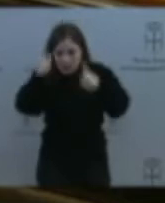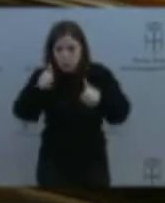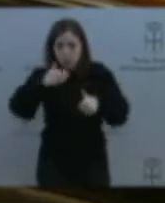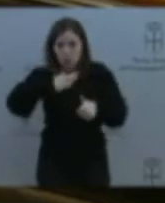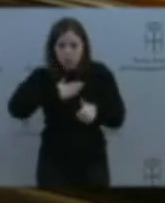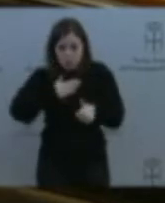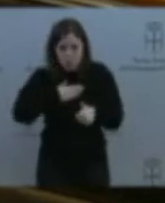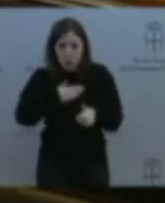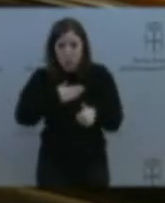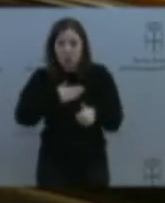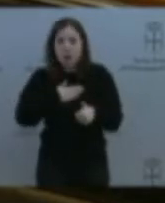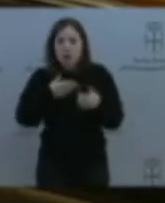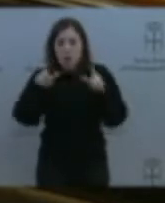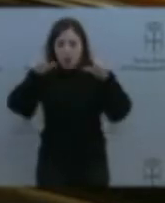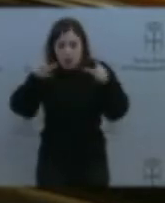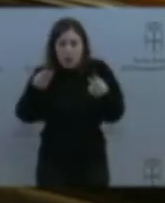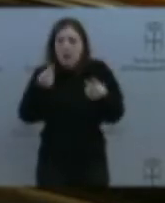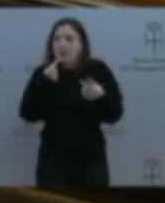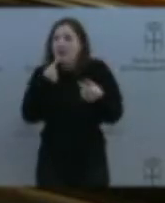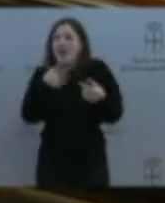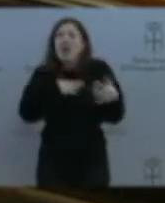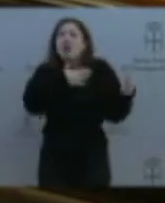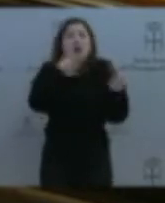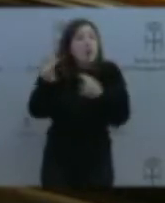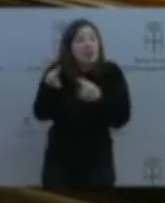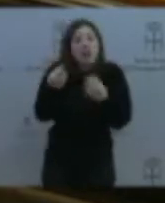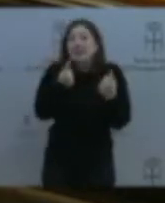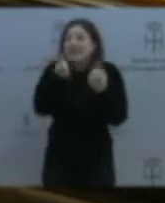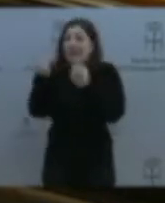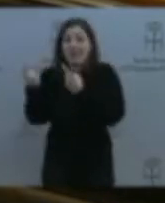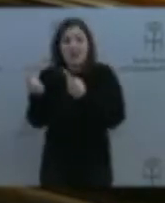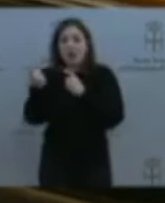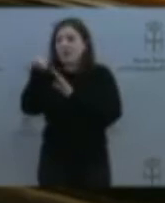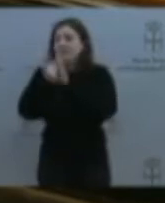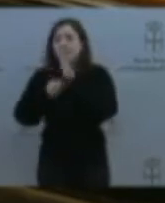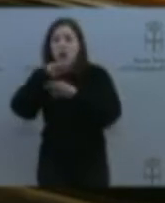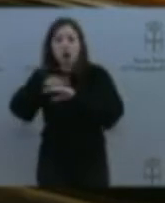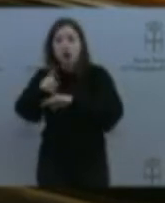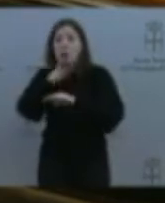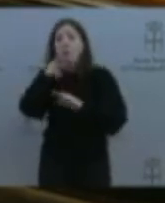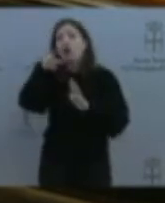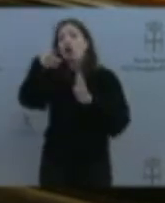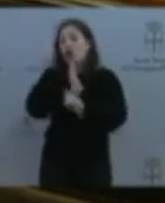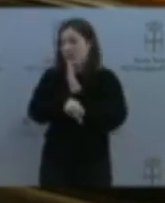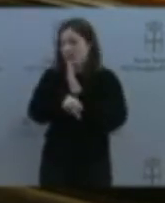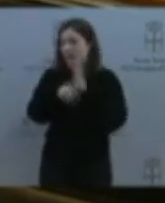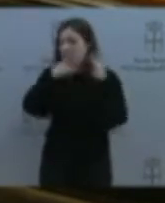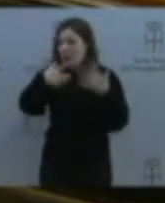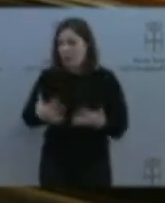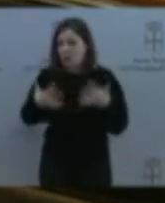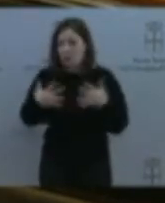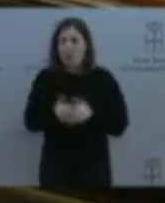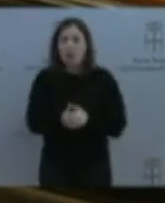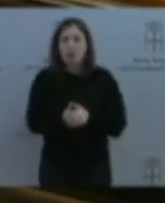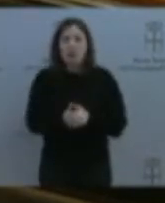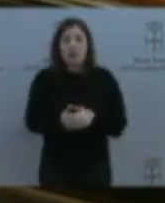documentación requerida por la normativa vigente. Señora consellera, como responsable de política lingüística del Gobierno